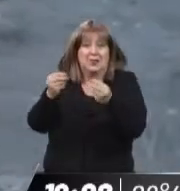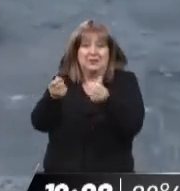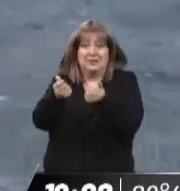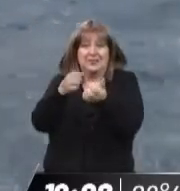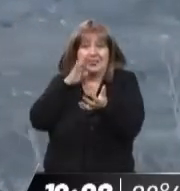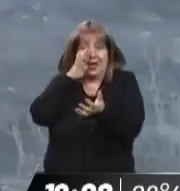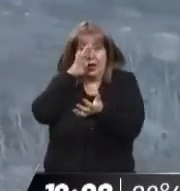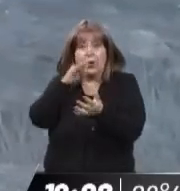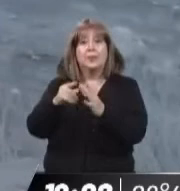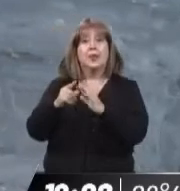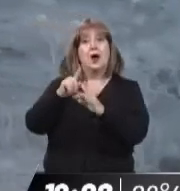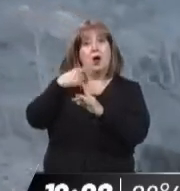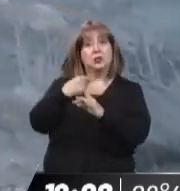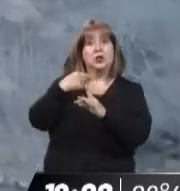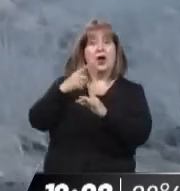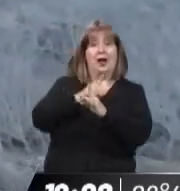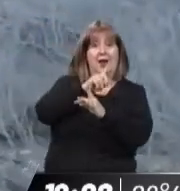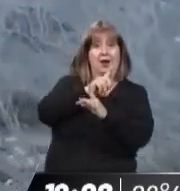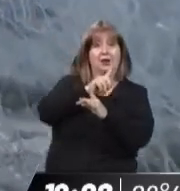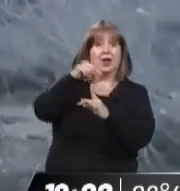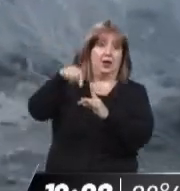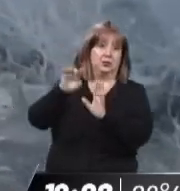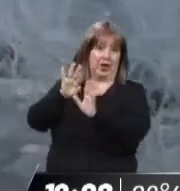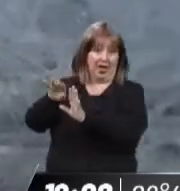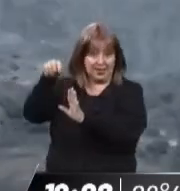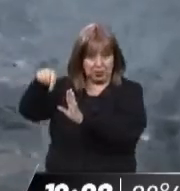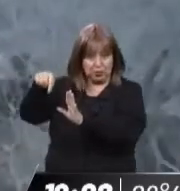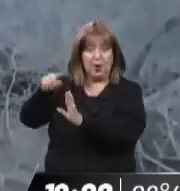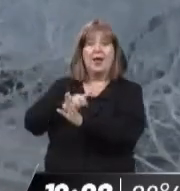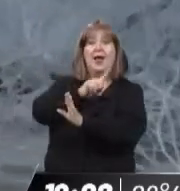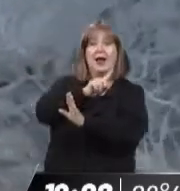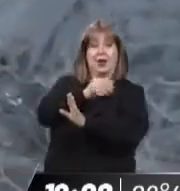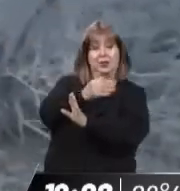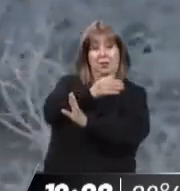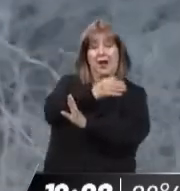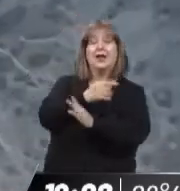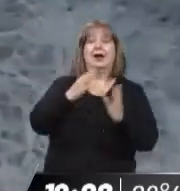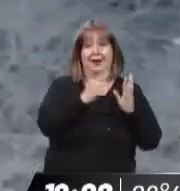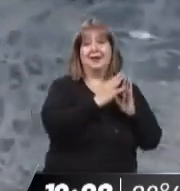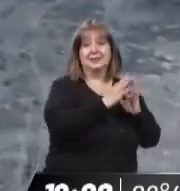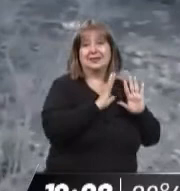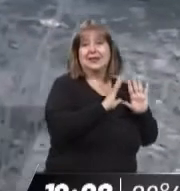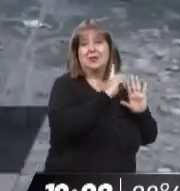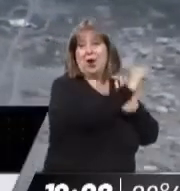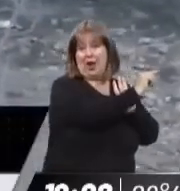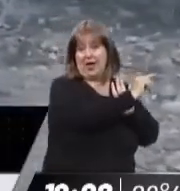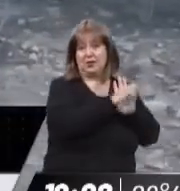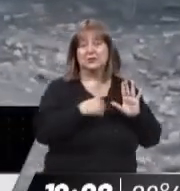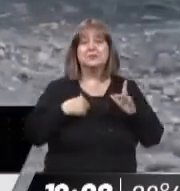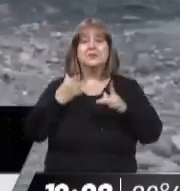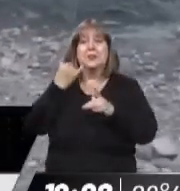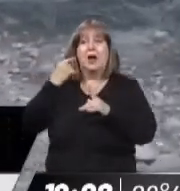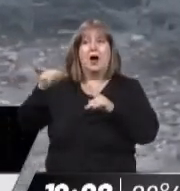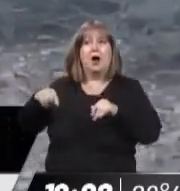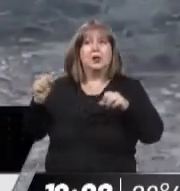estuvimos recién. Y donde está el peligro que cuando cambie el viento, porque ahora el viento viene del sur. Y ya no es viento sonda,